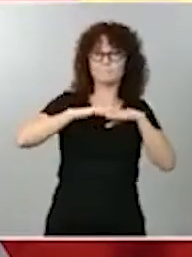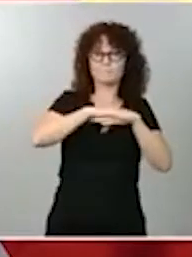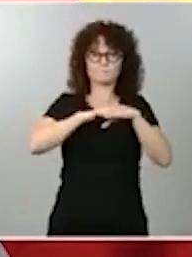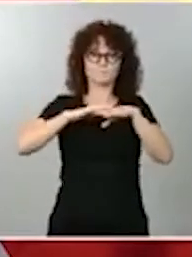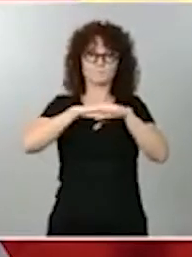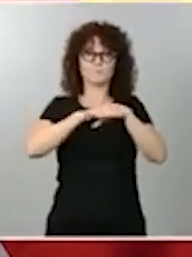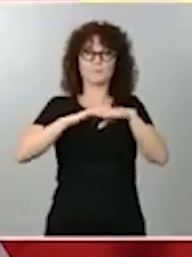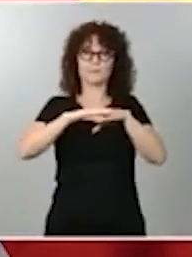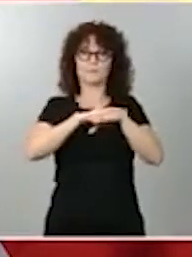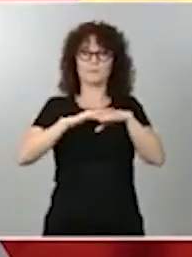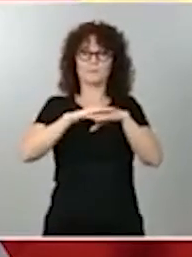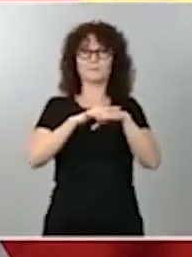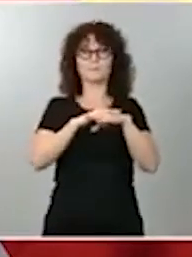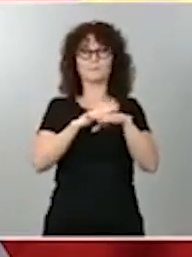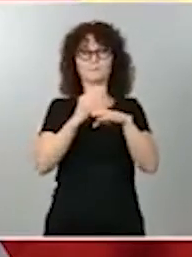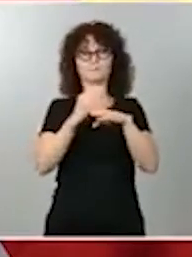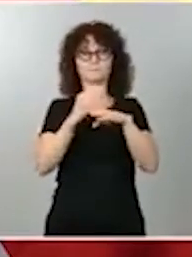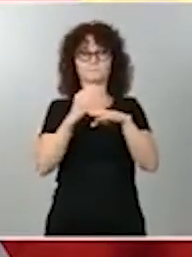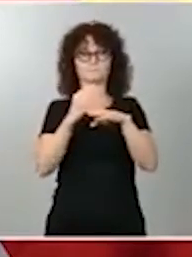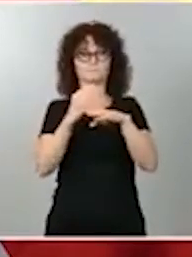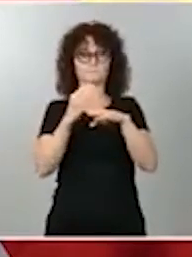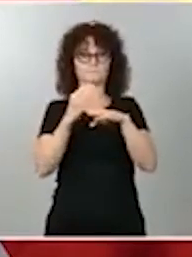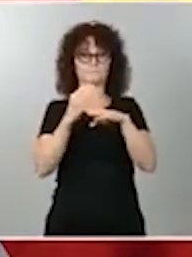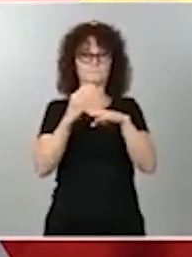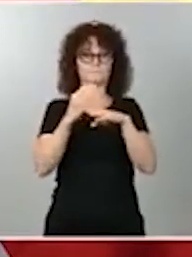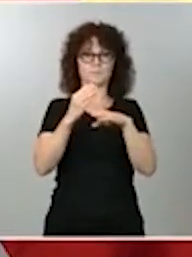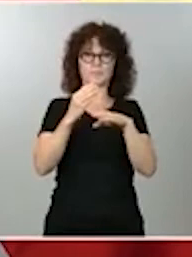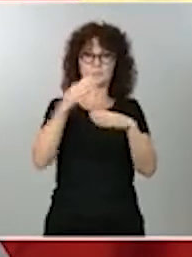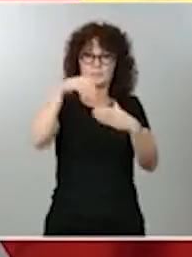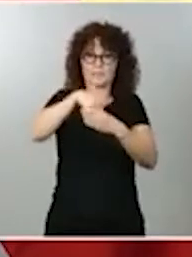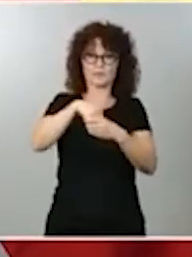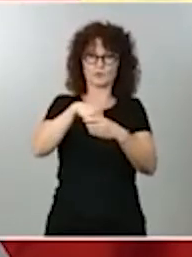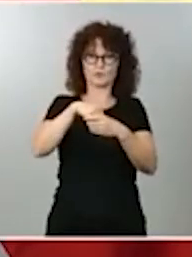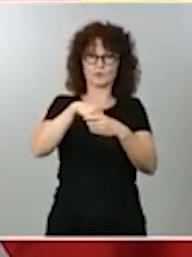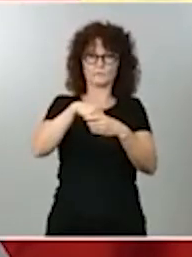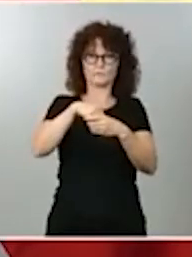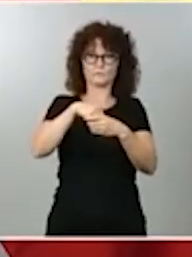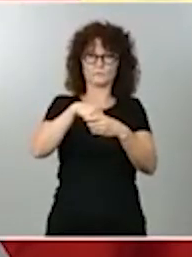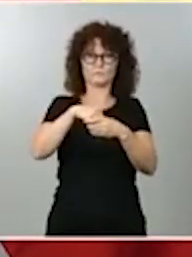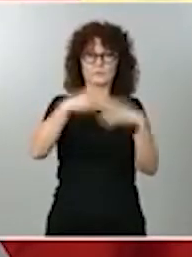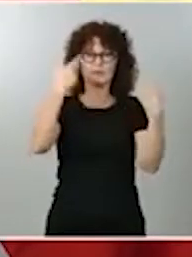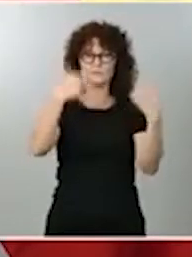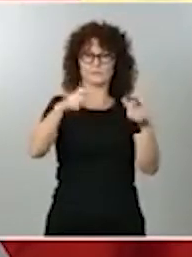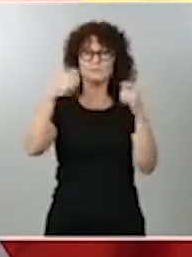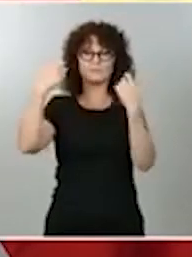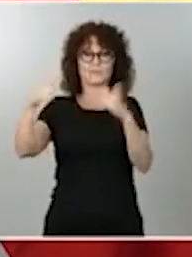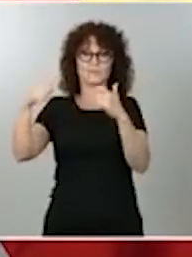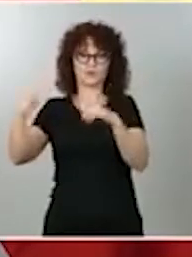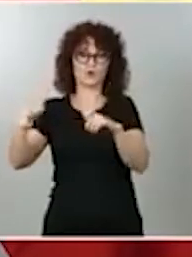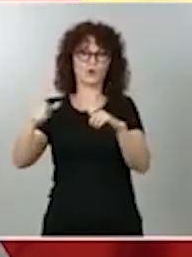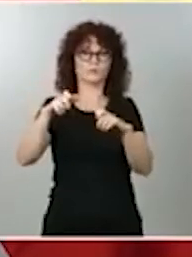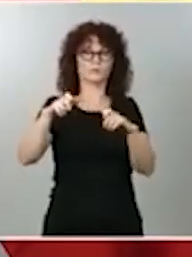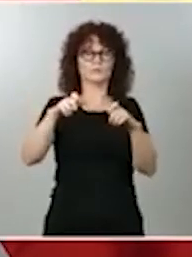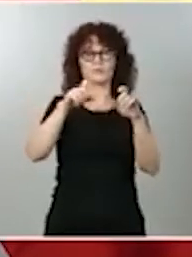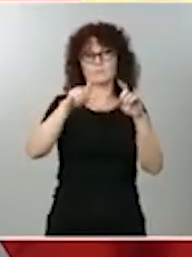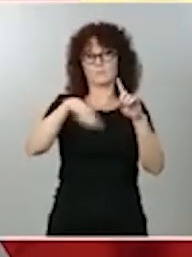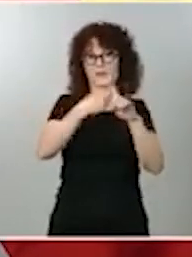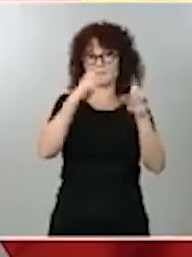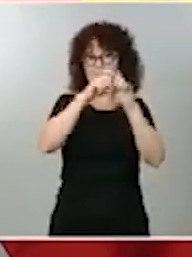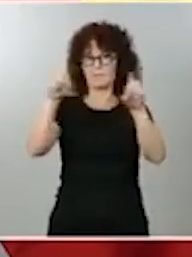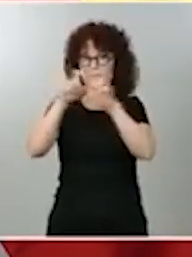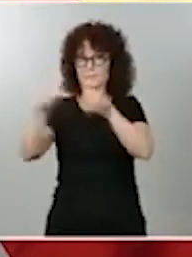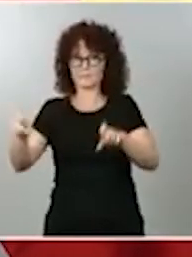anamiaje de la propia configuración de cada sector y de cada empresa. Justamente con